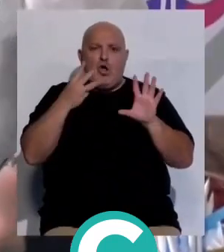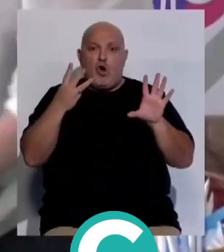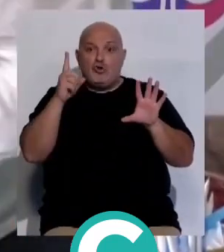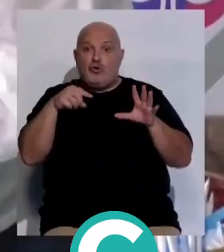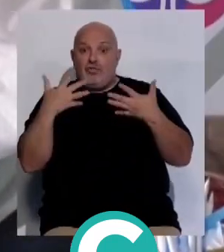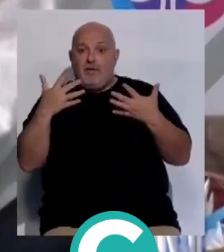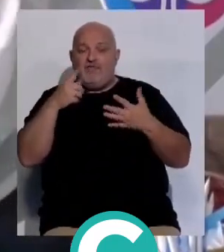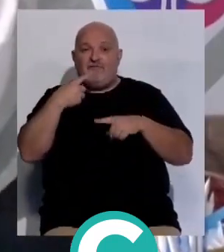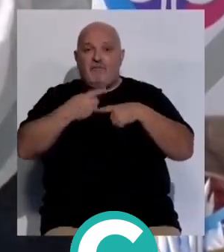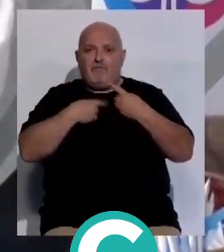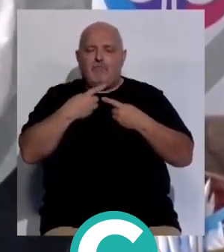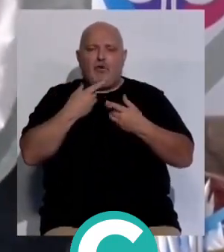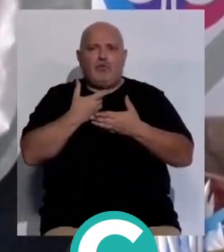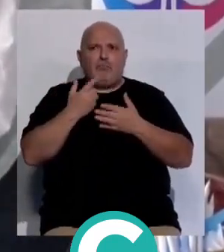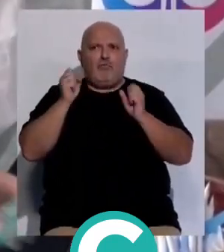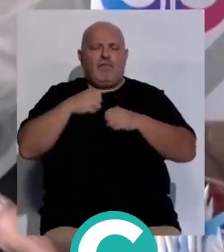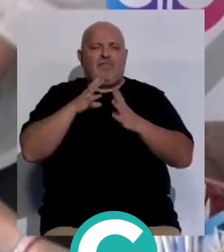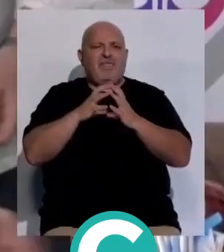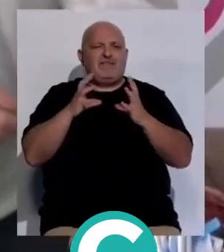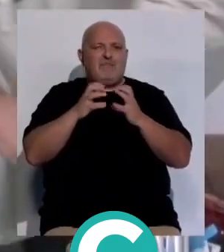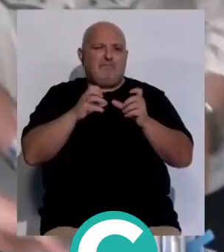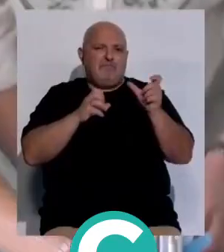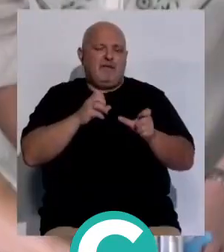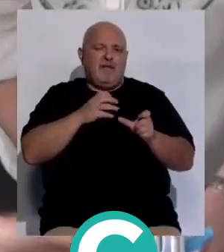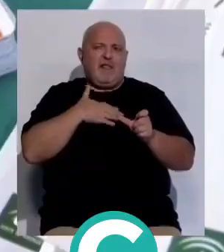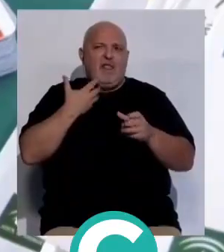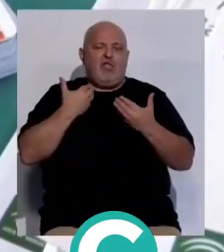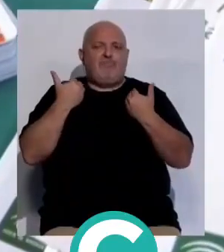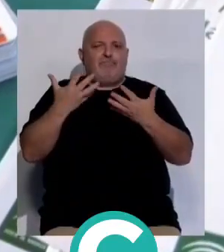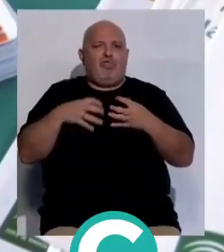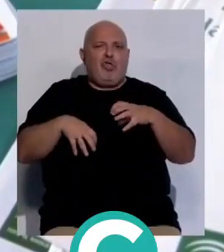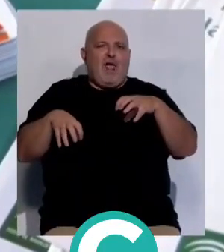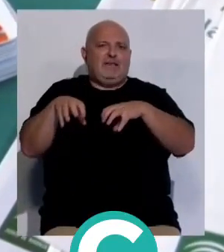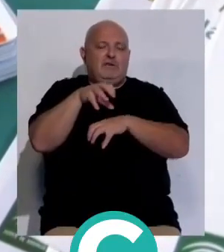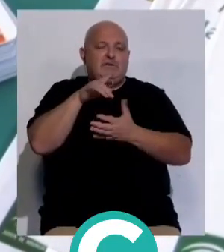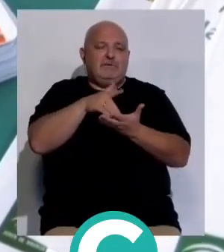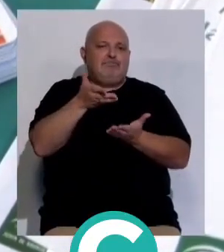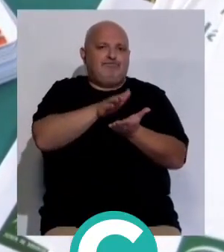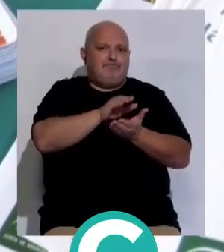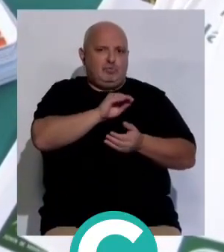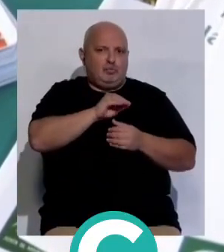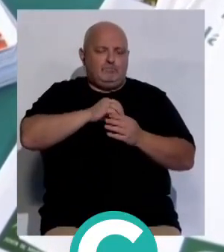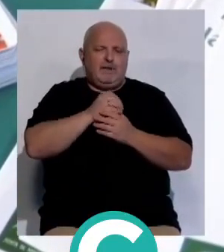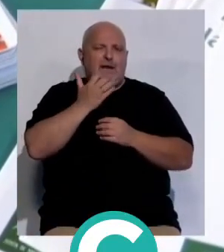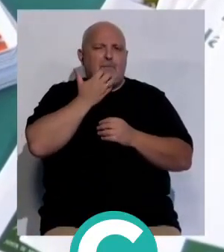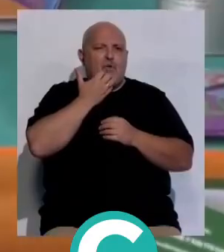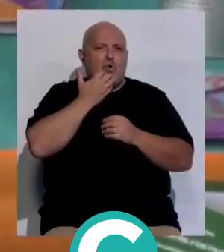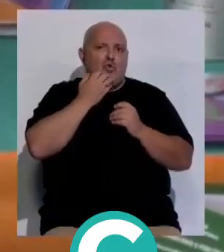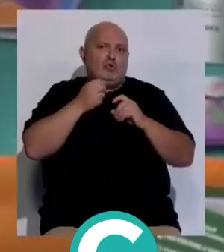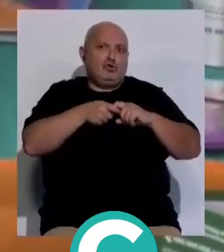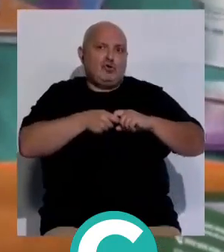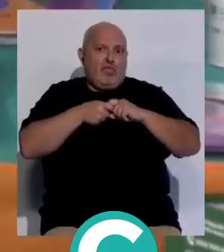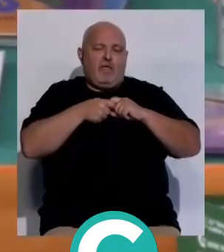de cada 10 familias confirman el deseo de su ser querido de ser donante de órganos en el momento de su fallecimiento. Un ejemplo de